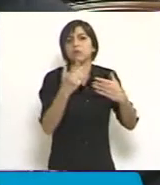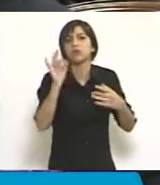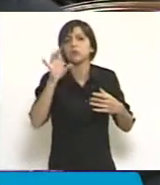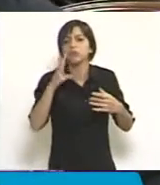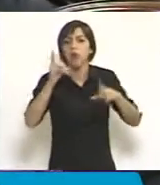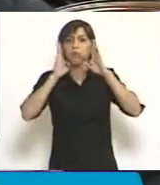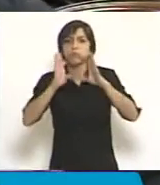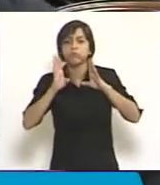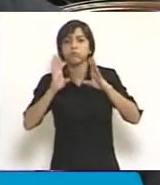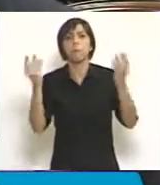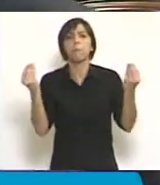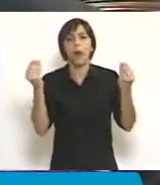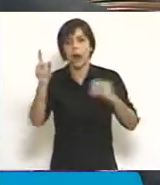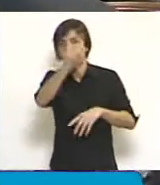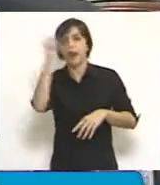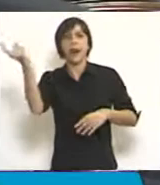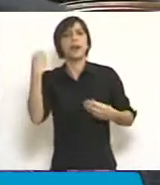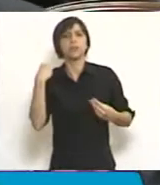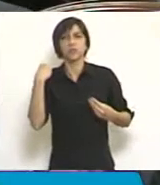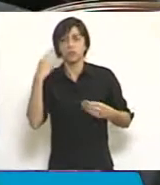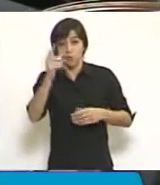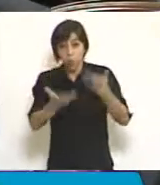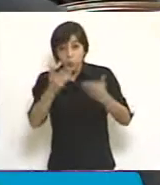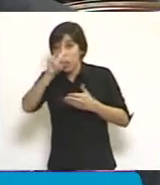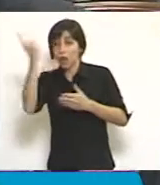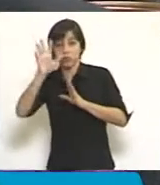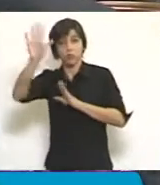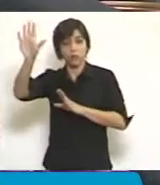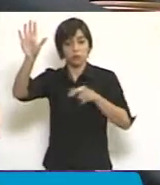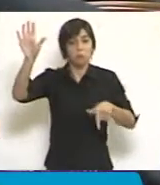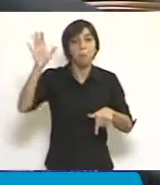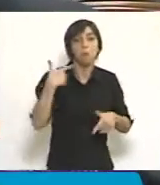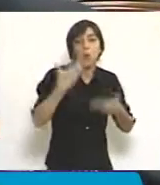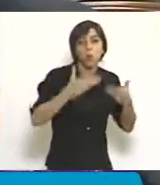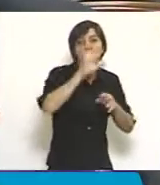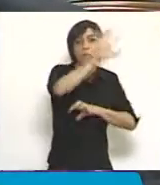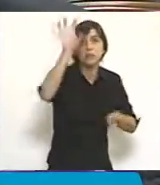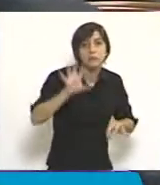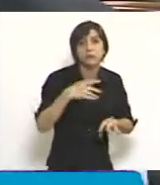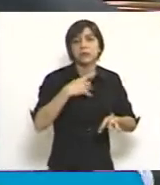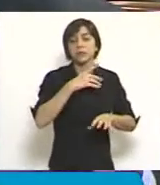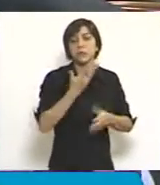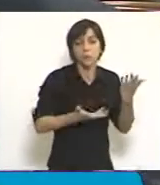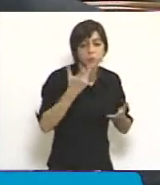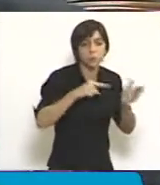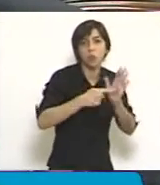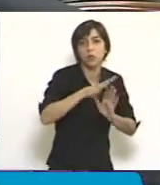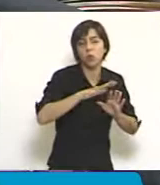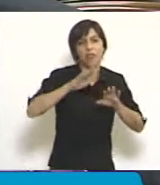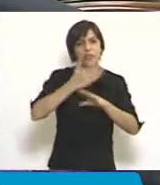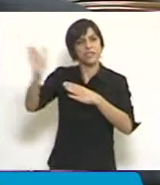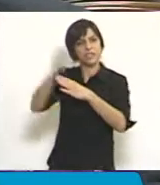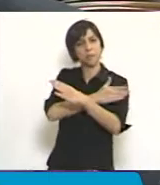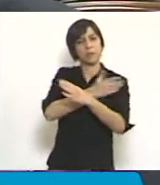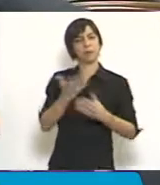lo dejamos en manos de una comisión. Es un criterio, a mi entender, no tan razonable